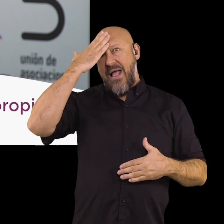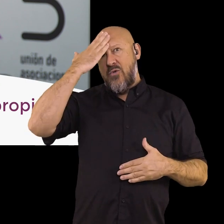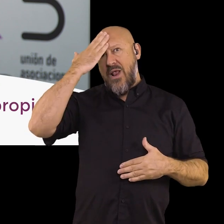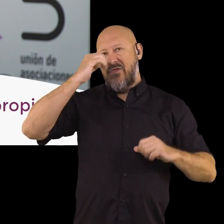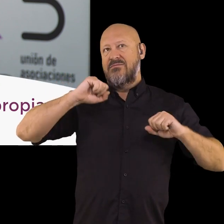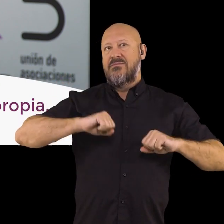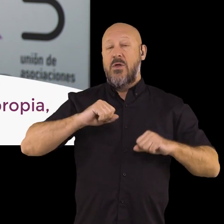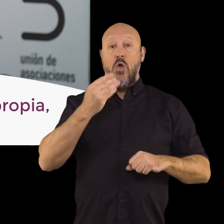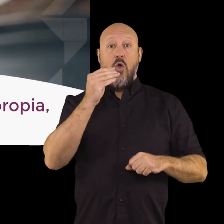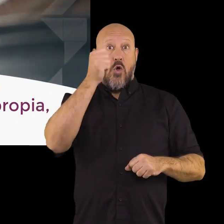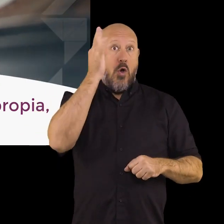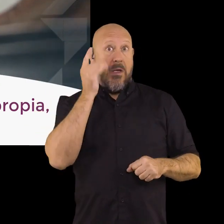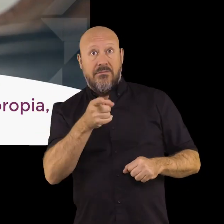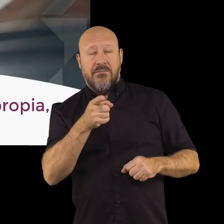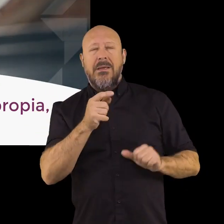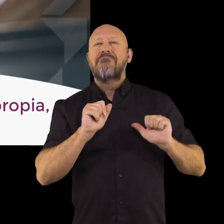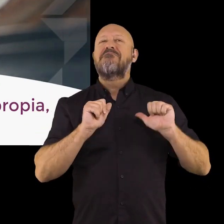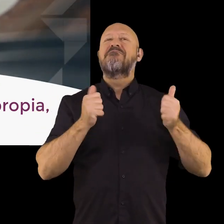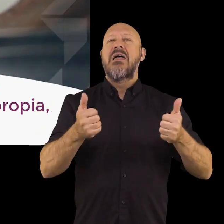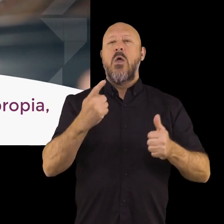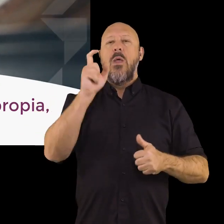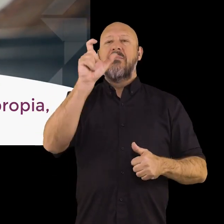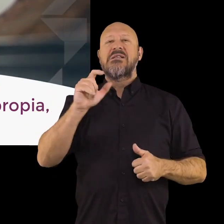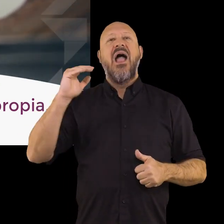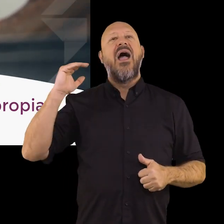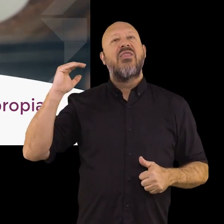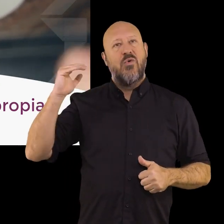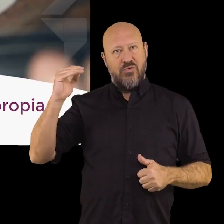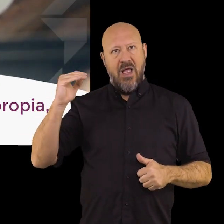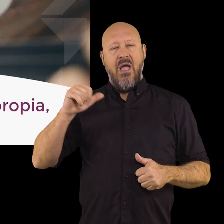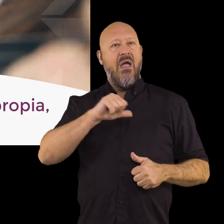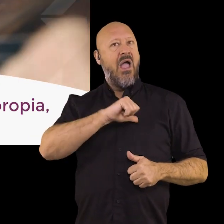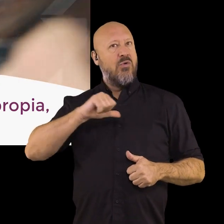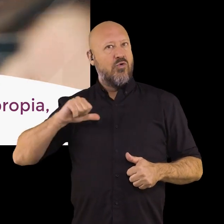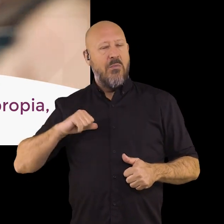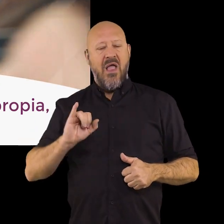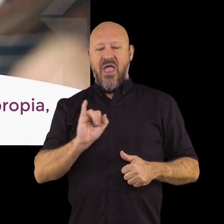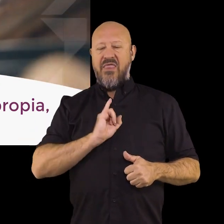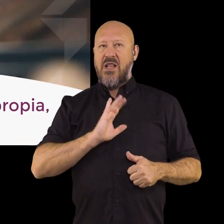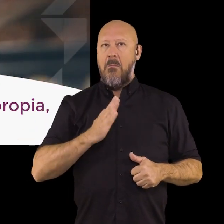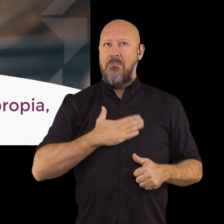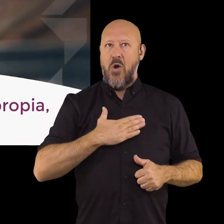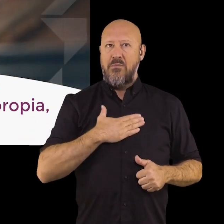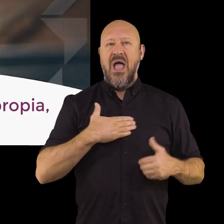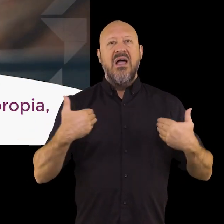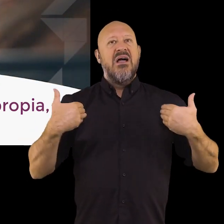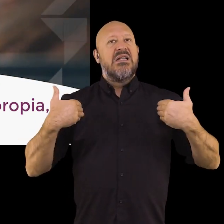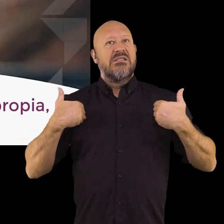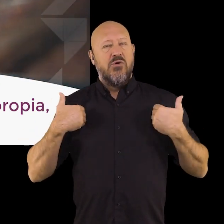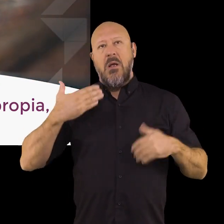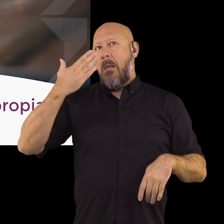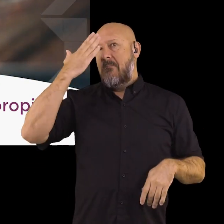en el que el joven o la joven se convierte en una persona adulta, autónoma, con identidad propia,